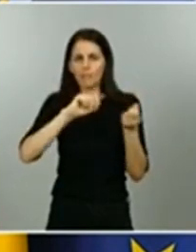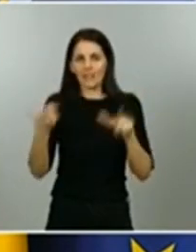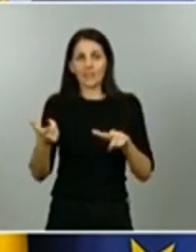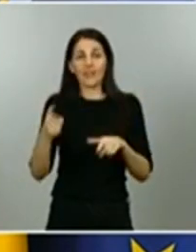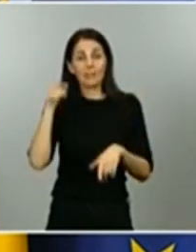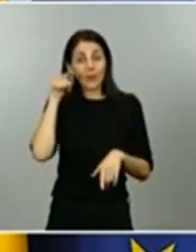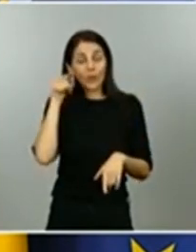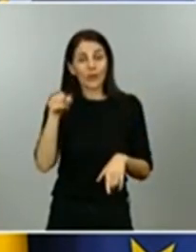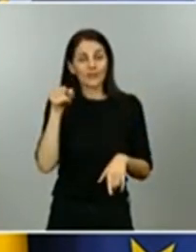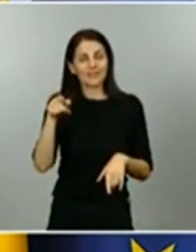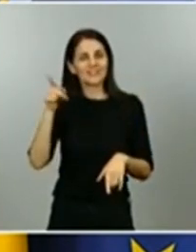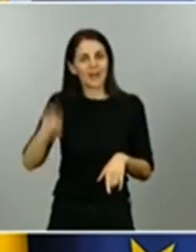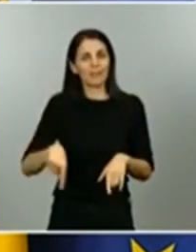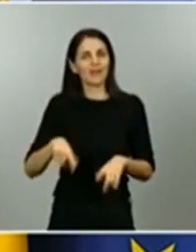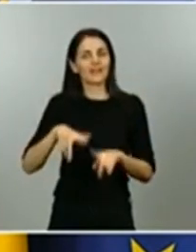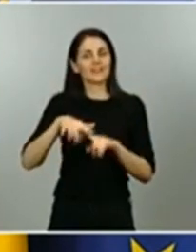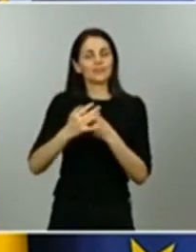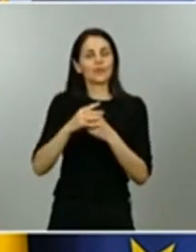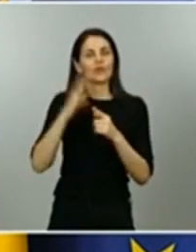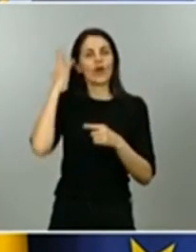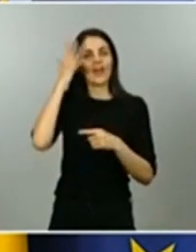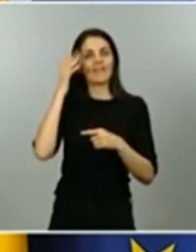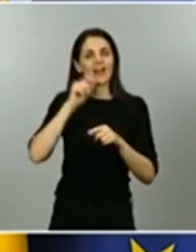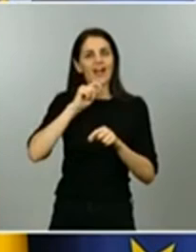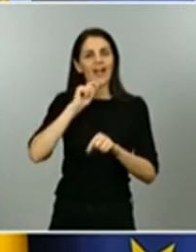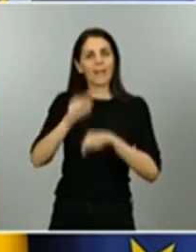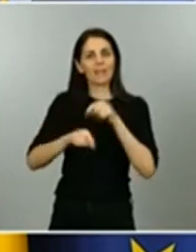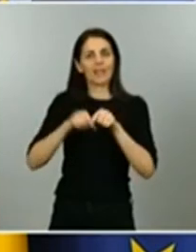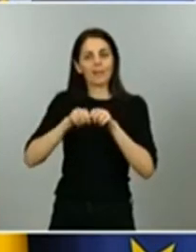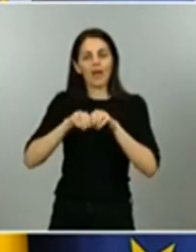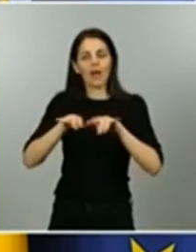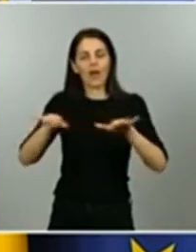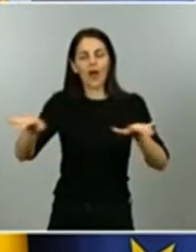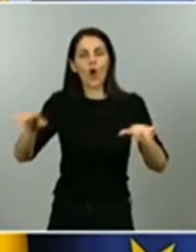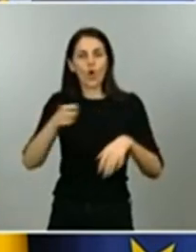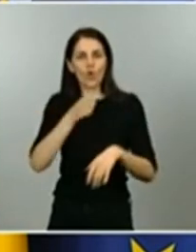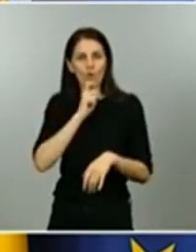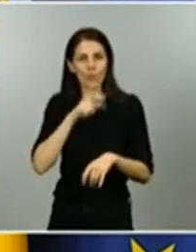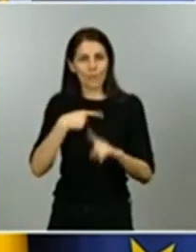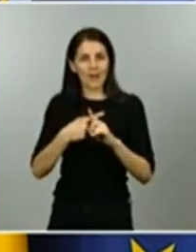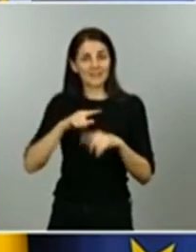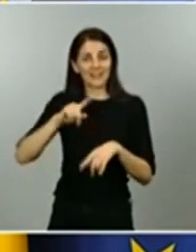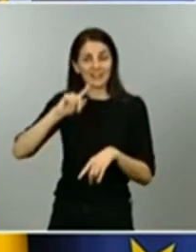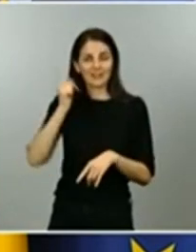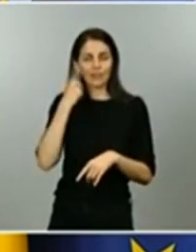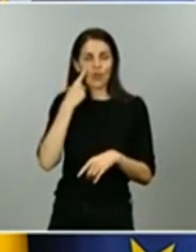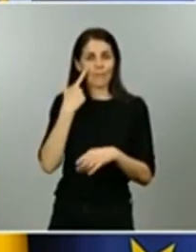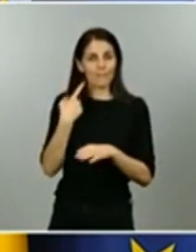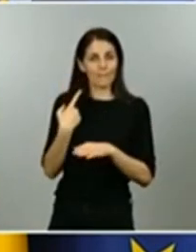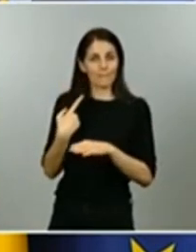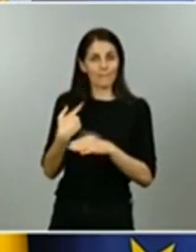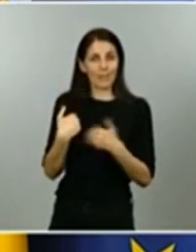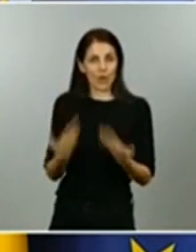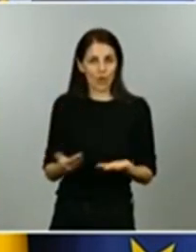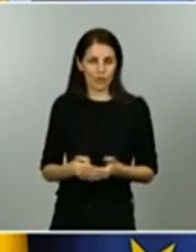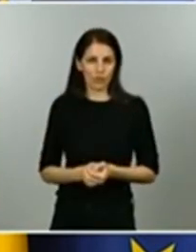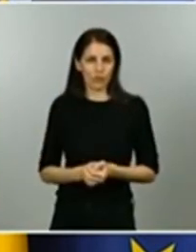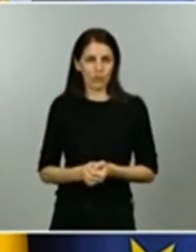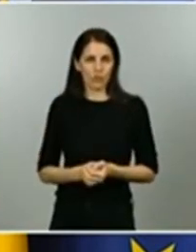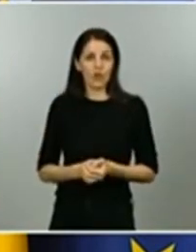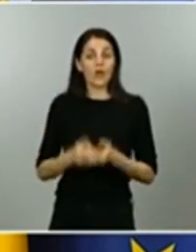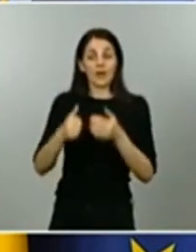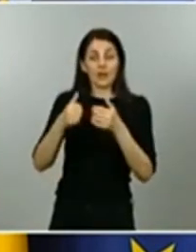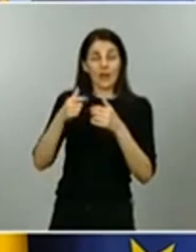de la epidemia y la situación actual en cuanto a la capacidad de detección precoz Cannavarra junto con quizás La Rioja y alguna otra comunidad